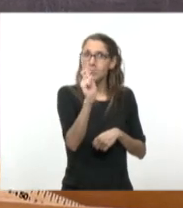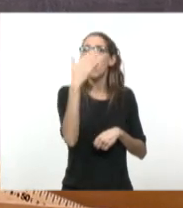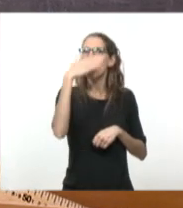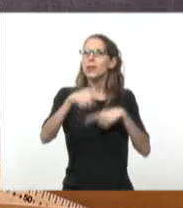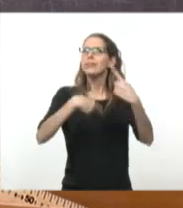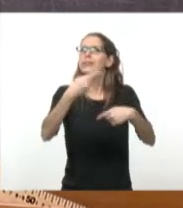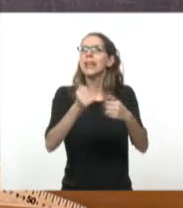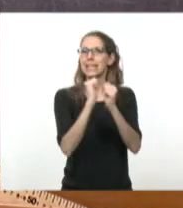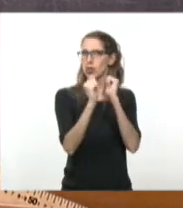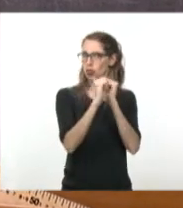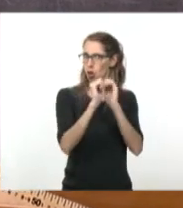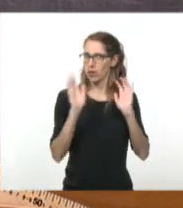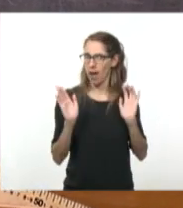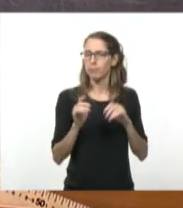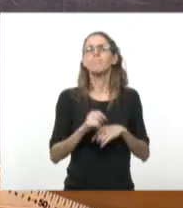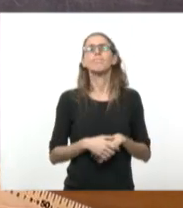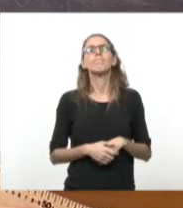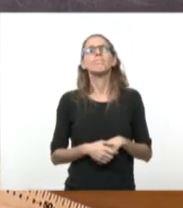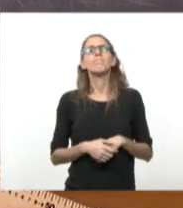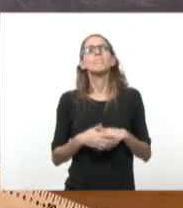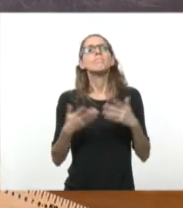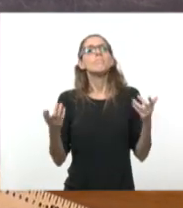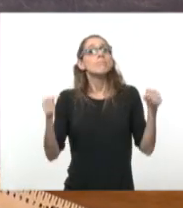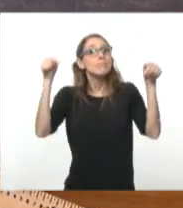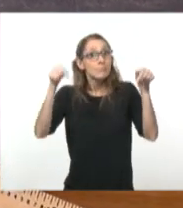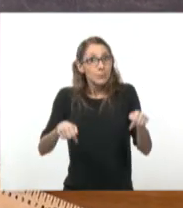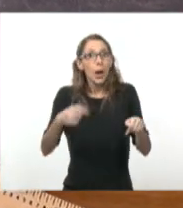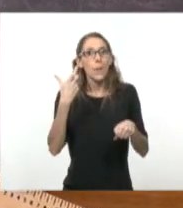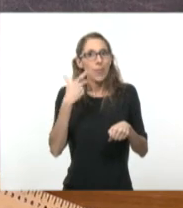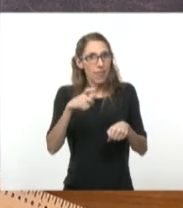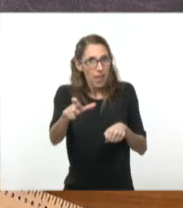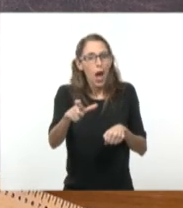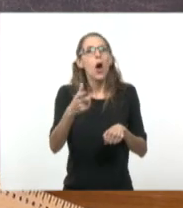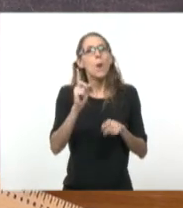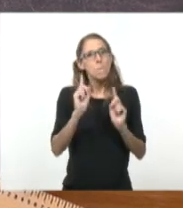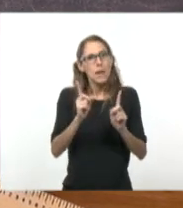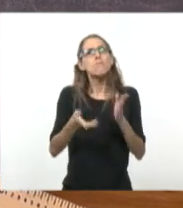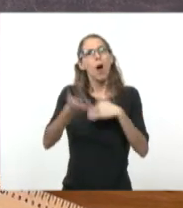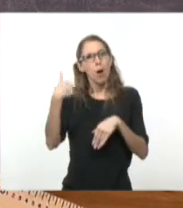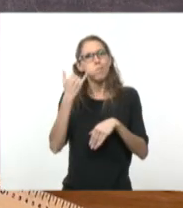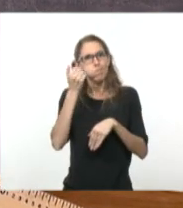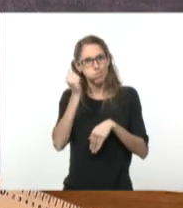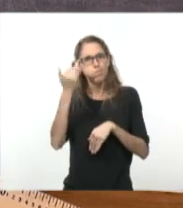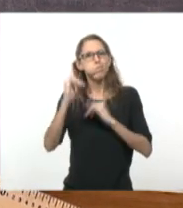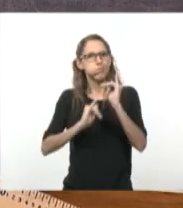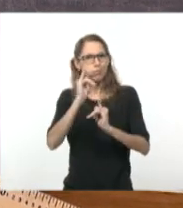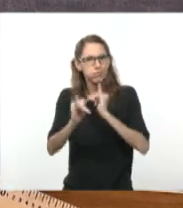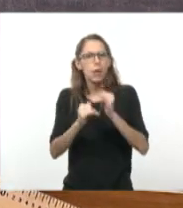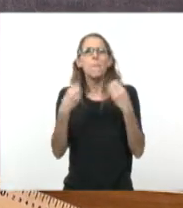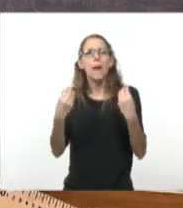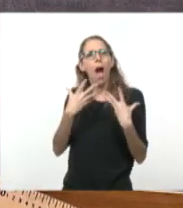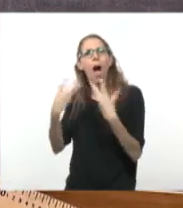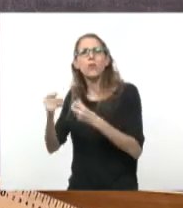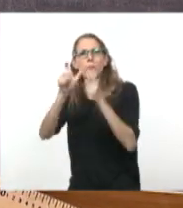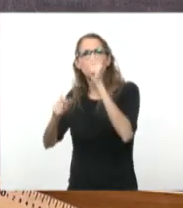historia hoy, y con este video, como venimos repitiendo, para ayudar a los adultos